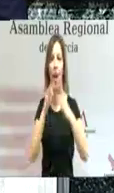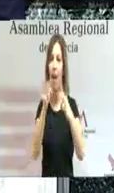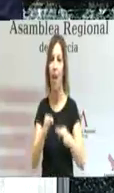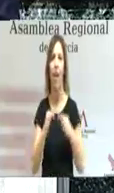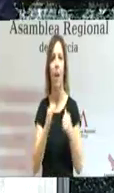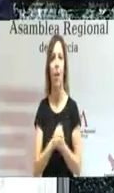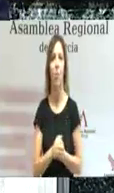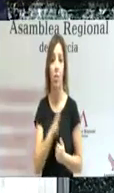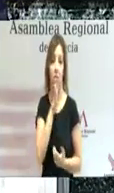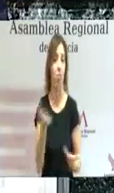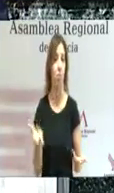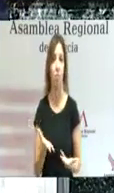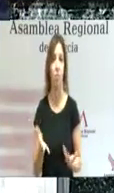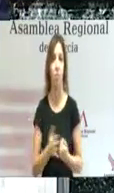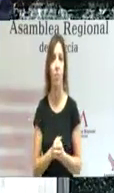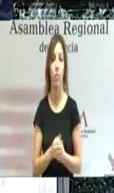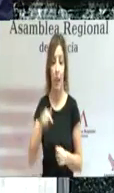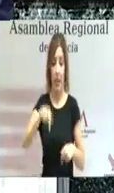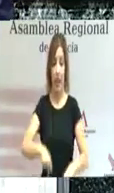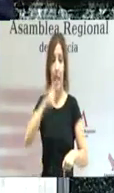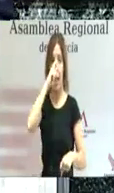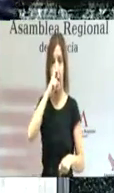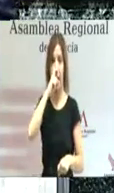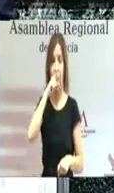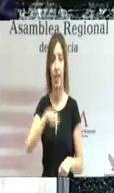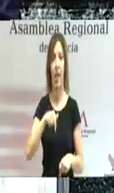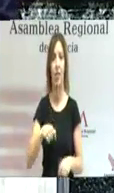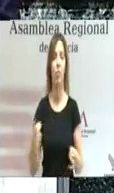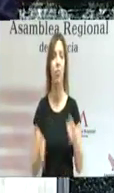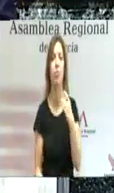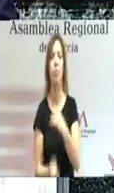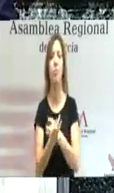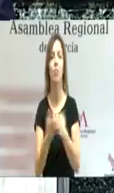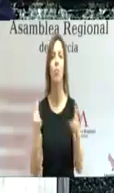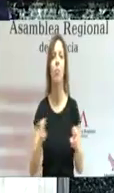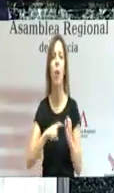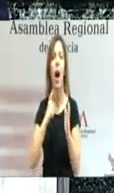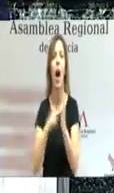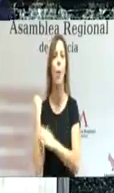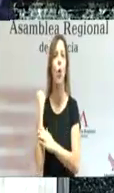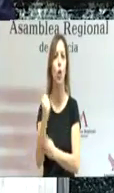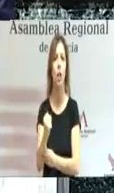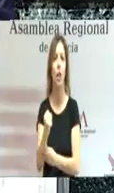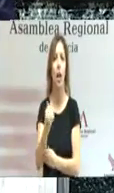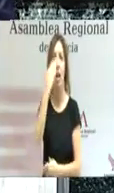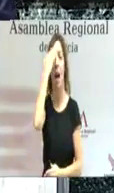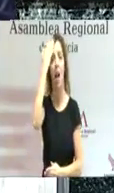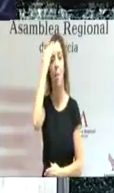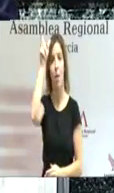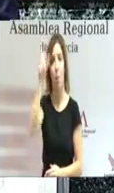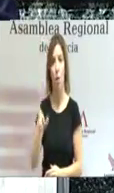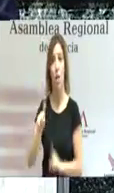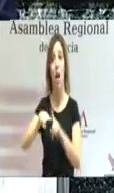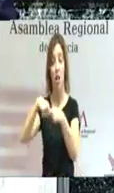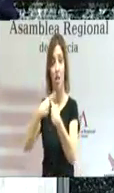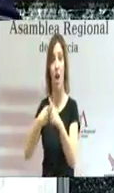Para ello, precisamente este año, hemos impulsado la Estrategia de Apoyo Integral y Reconocimiento a su memoria y a la de sus